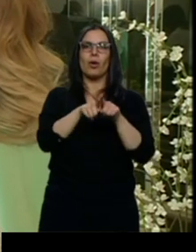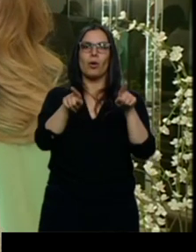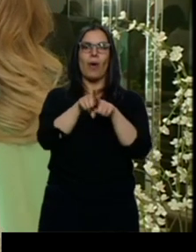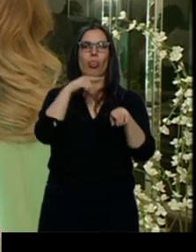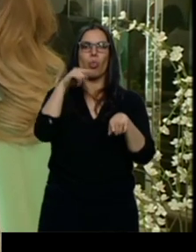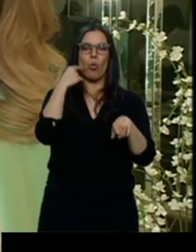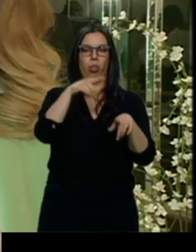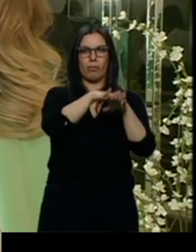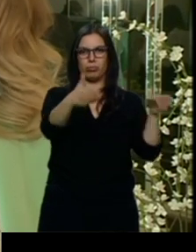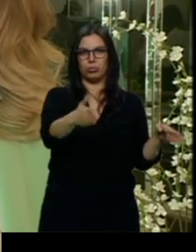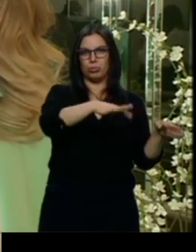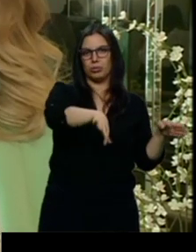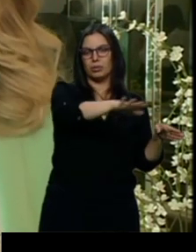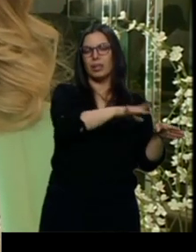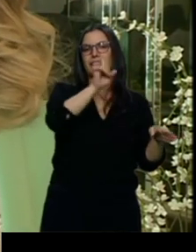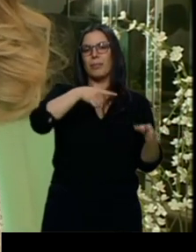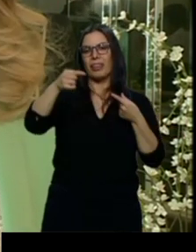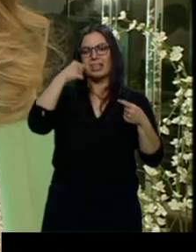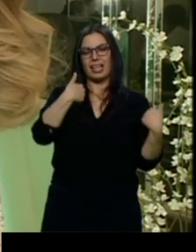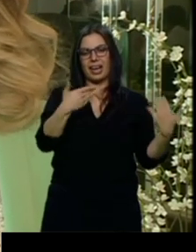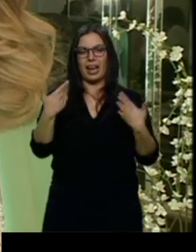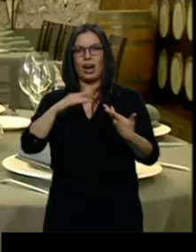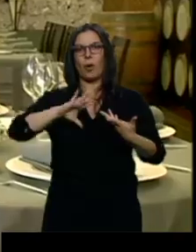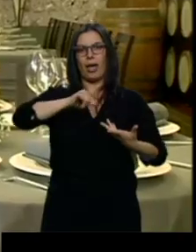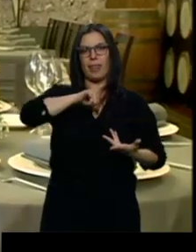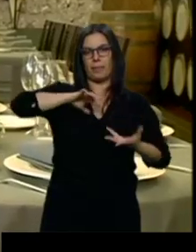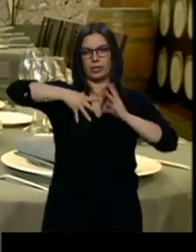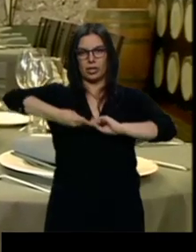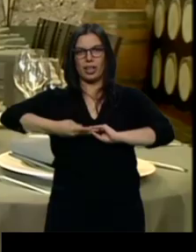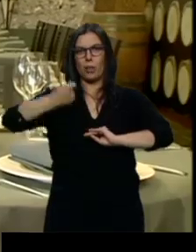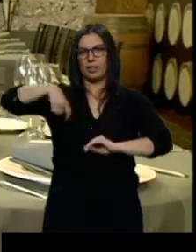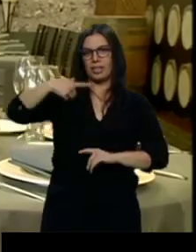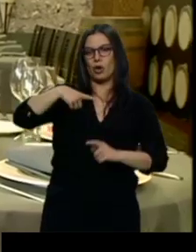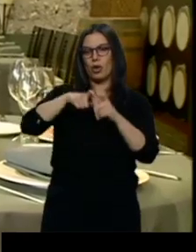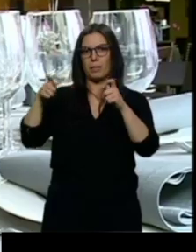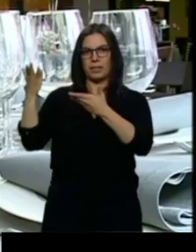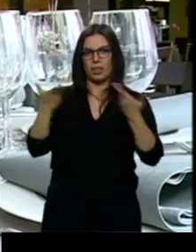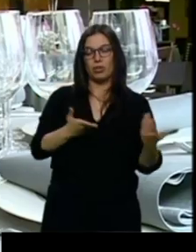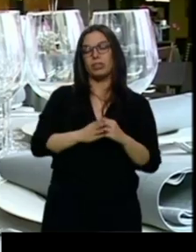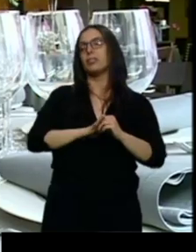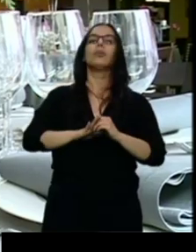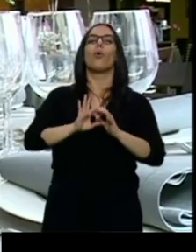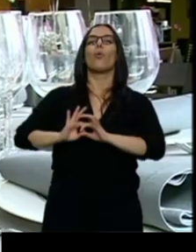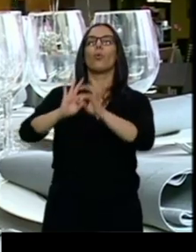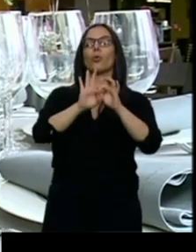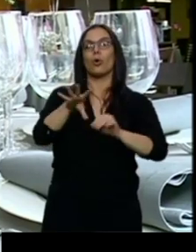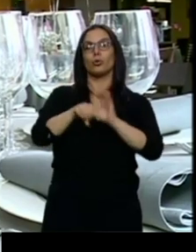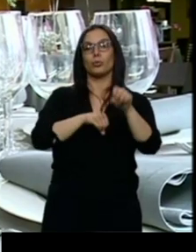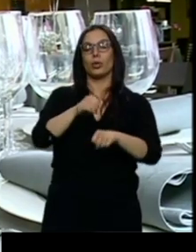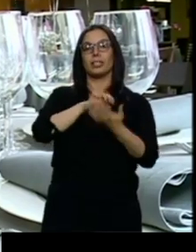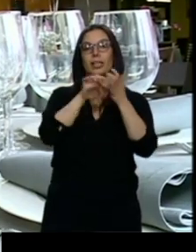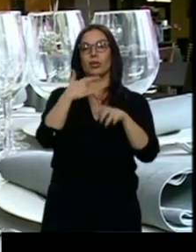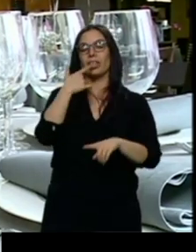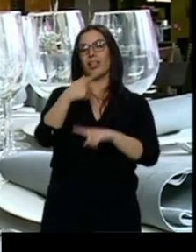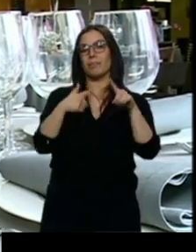los invitados cada vez son más personalizados, más caros, las invitaciones. Según la Unión de Consumidores de Castilla y León, el gasto medio es de 2